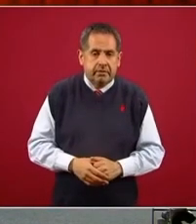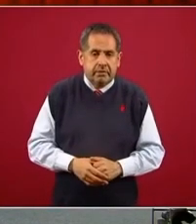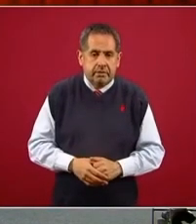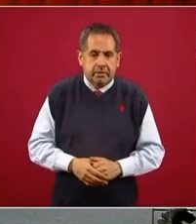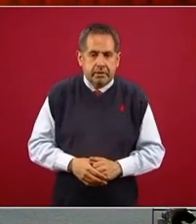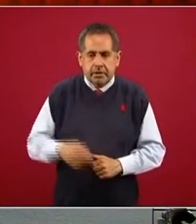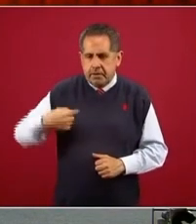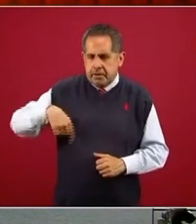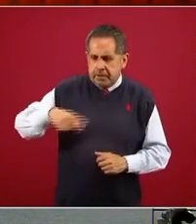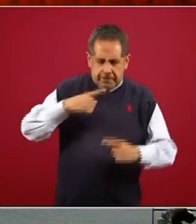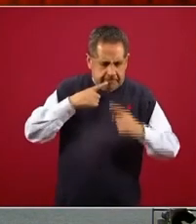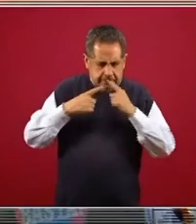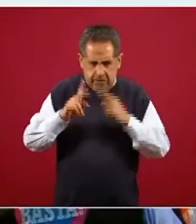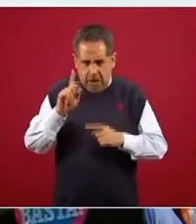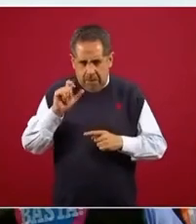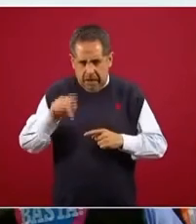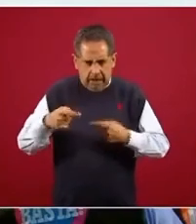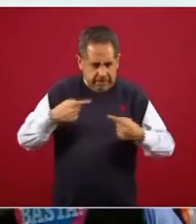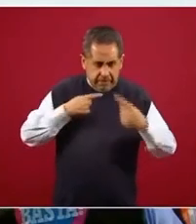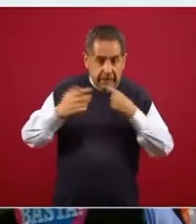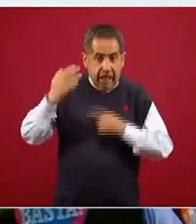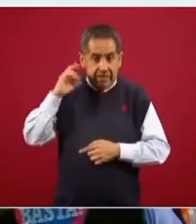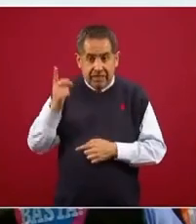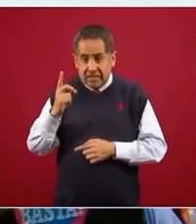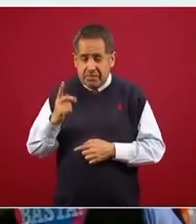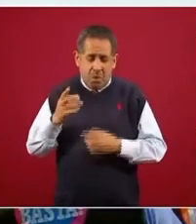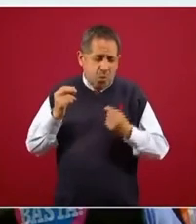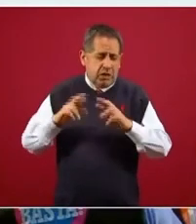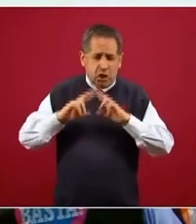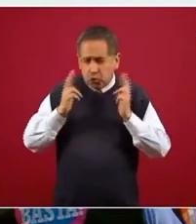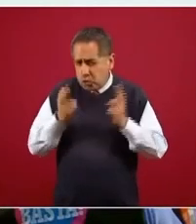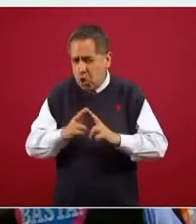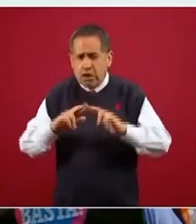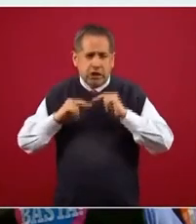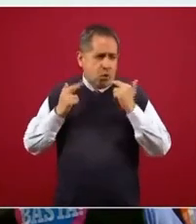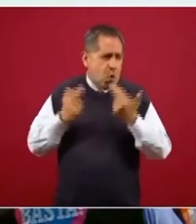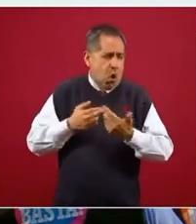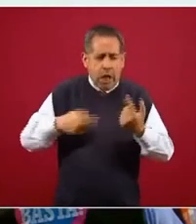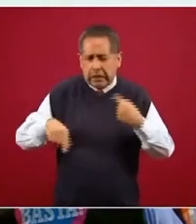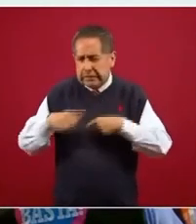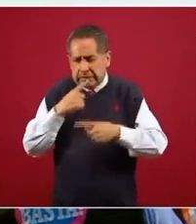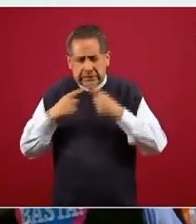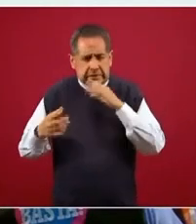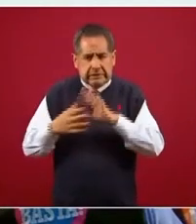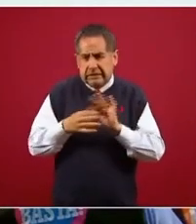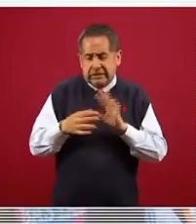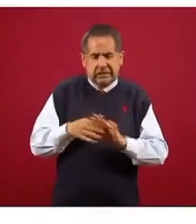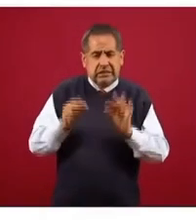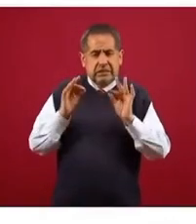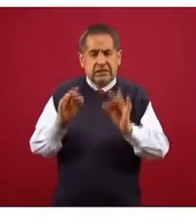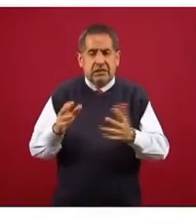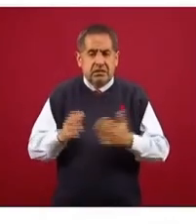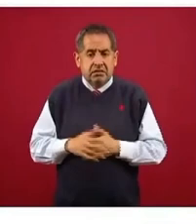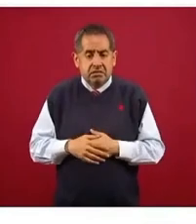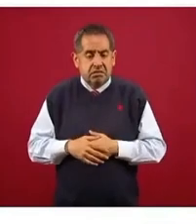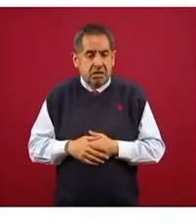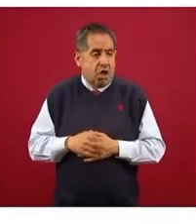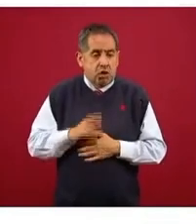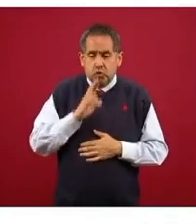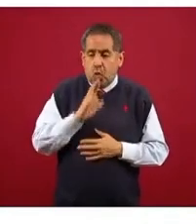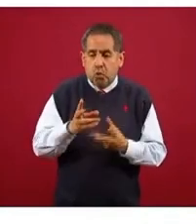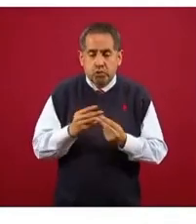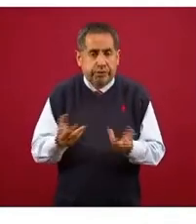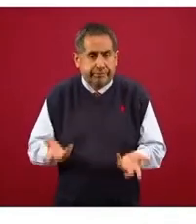Hicimos una estrategia en diciembre, hubo cantidad de reuniones de todo tipo, nunca se ofreció una